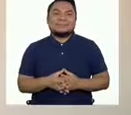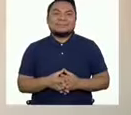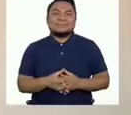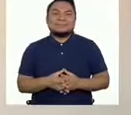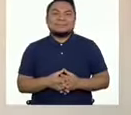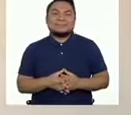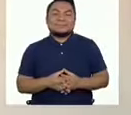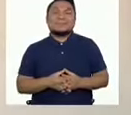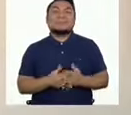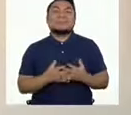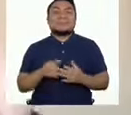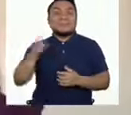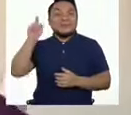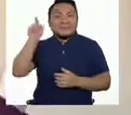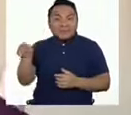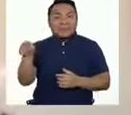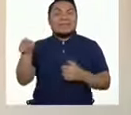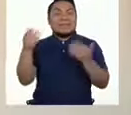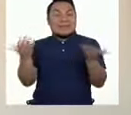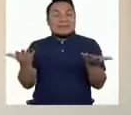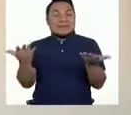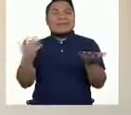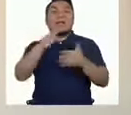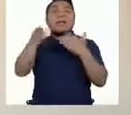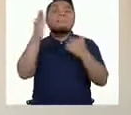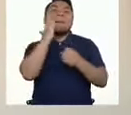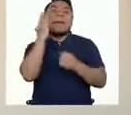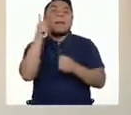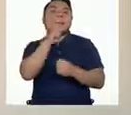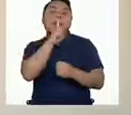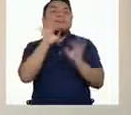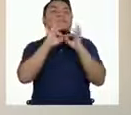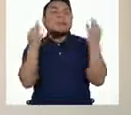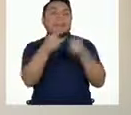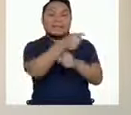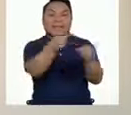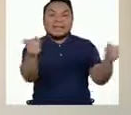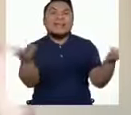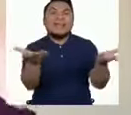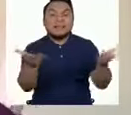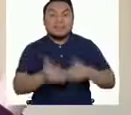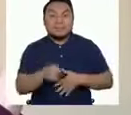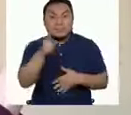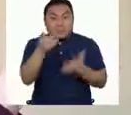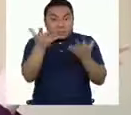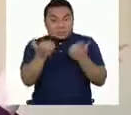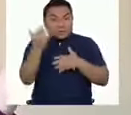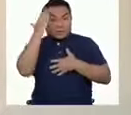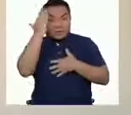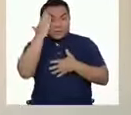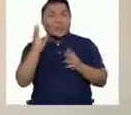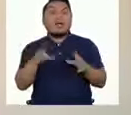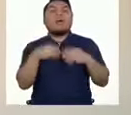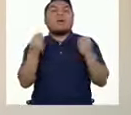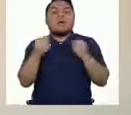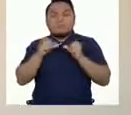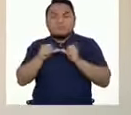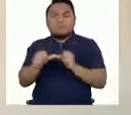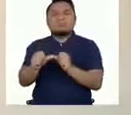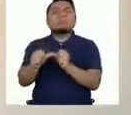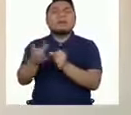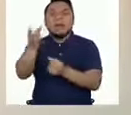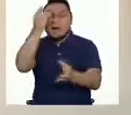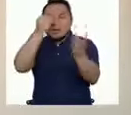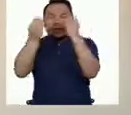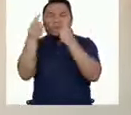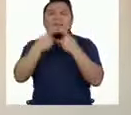Este es un espacio para padres y madres de familia. ¿Quieren saber cómo seguir desarrollando la noción